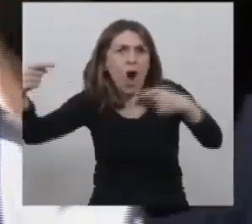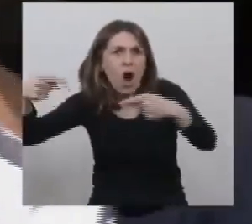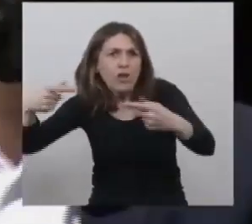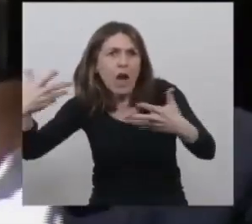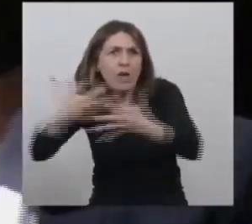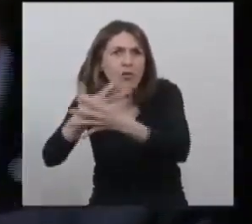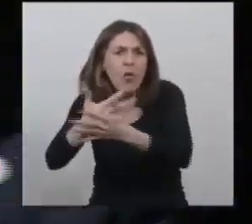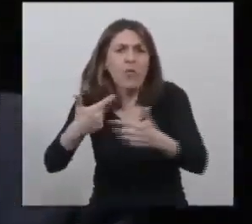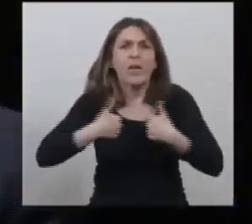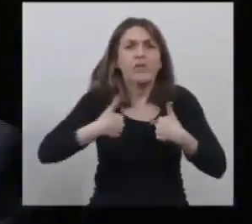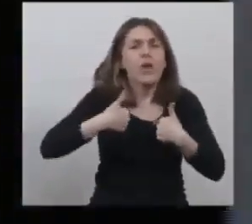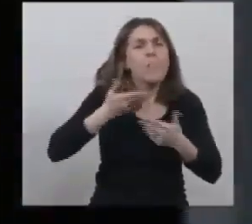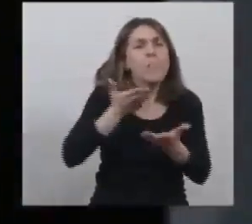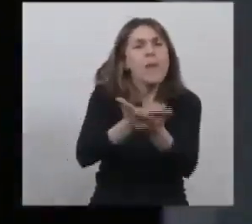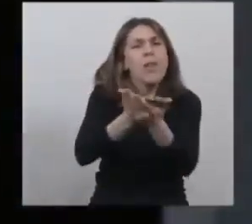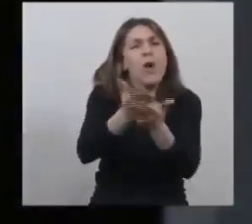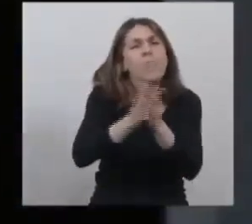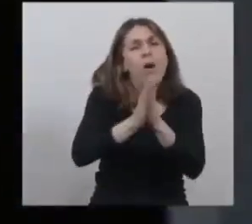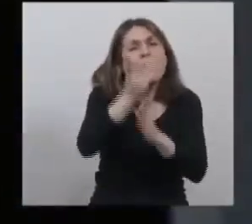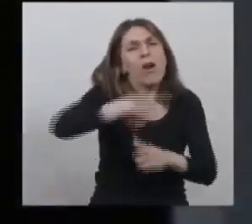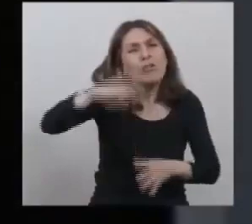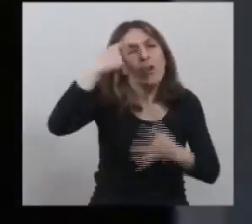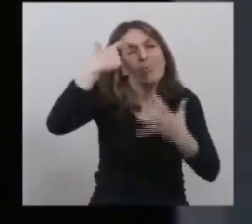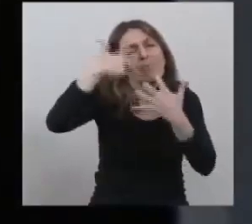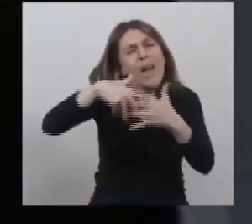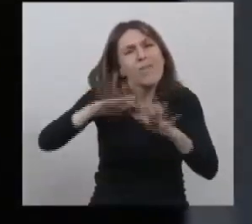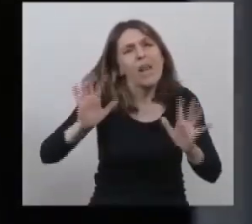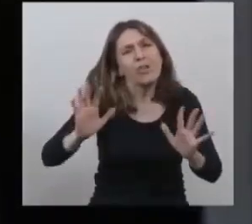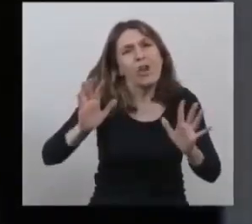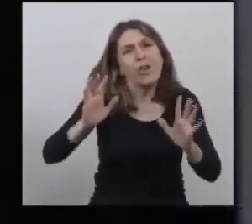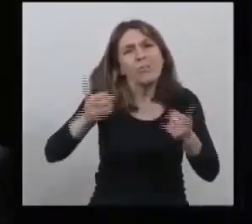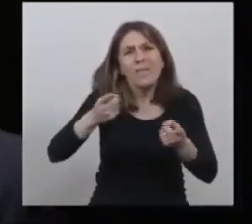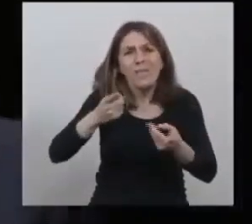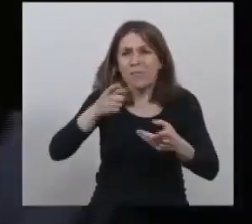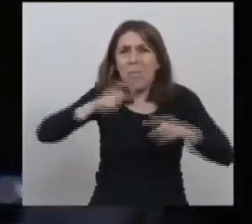yo llamo a la reflexión a quienes promueven esas cosas